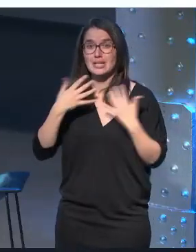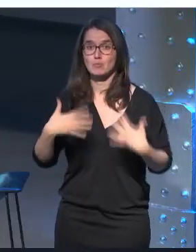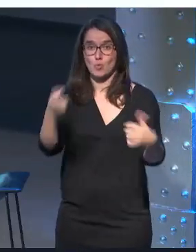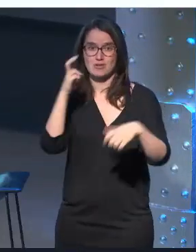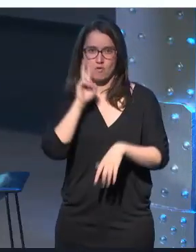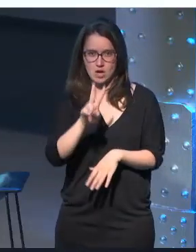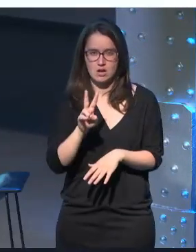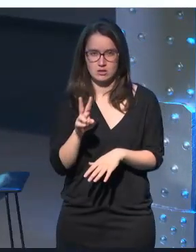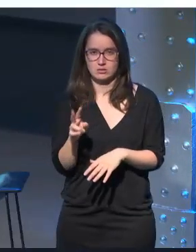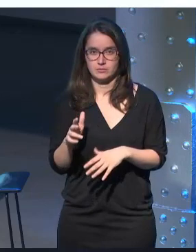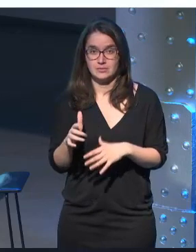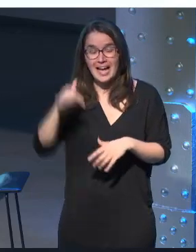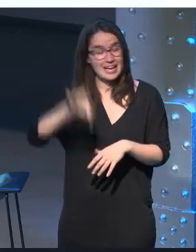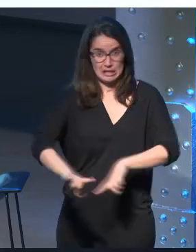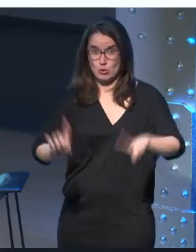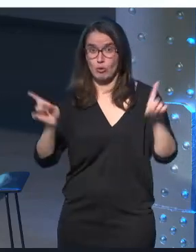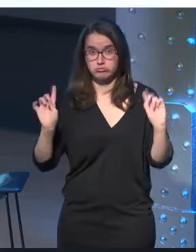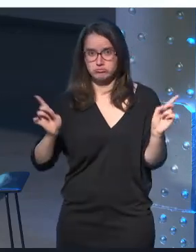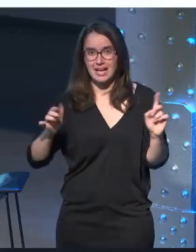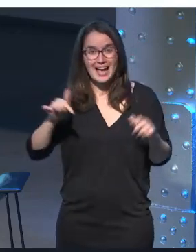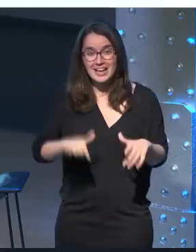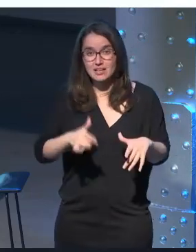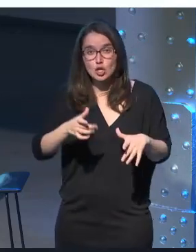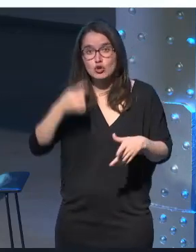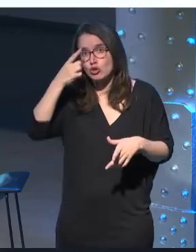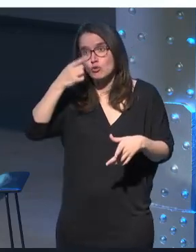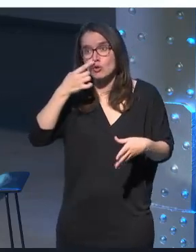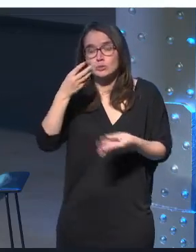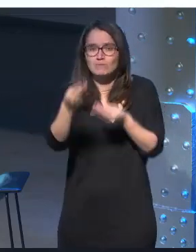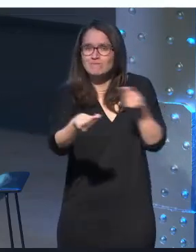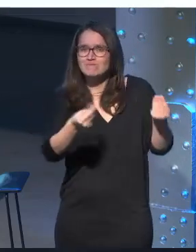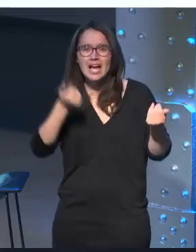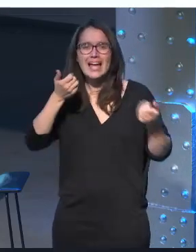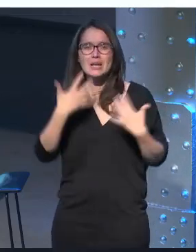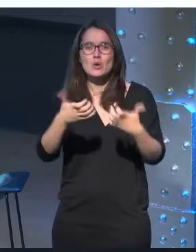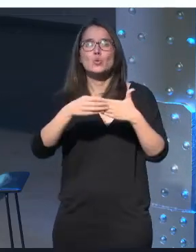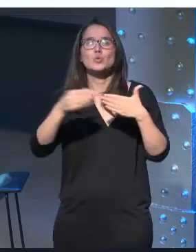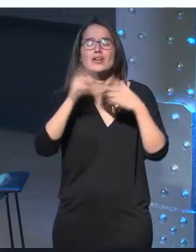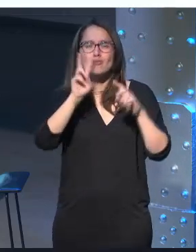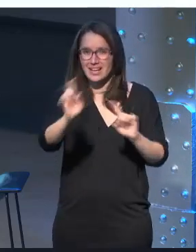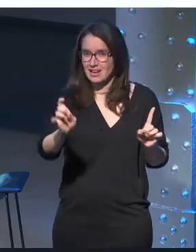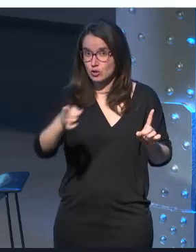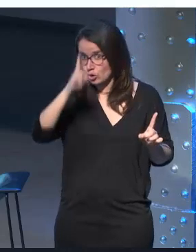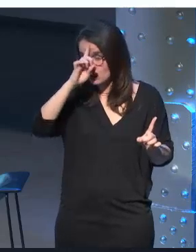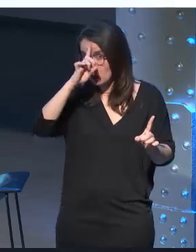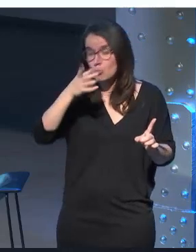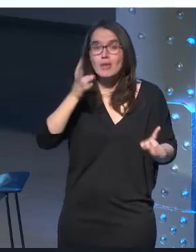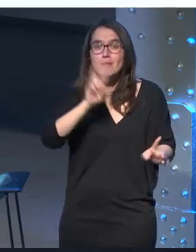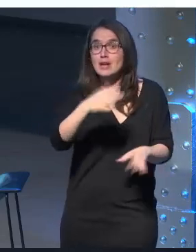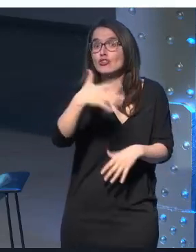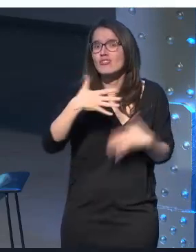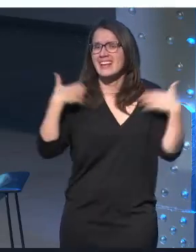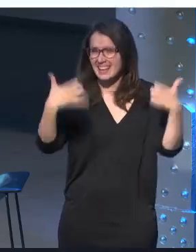vea aquí no aquí nadie puede pretender que es lo que va a ver el usuario porque puede ver donde él quiera